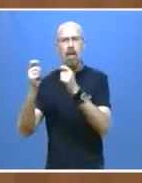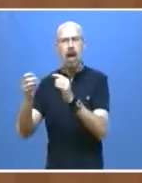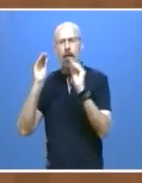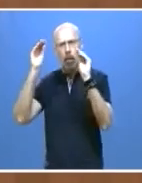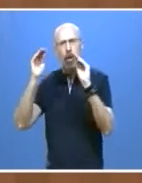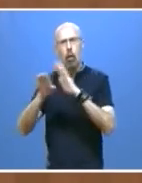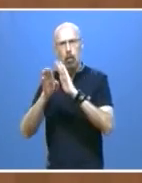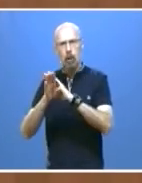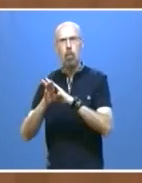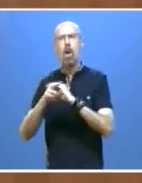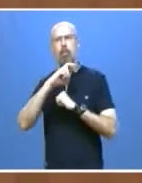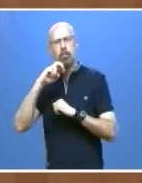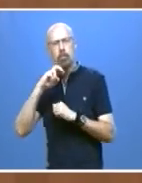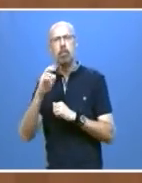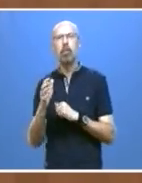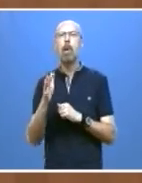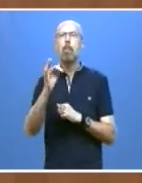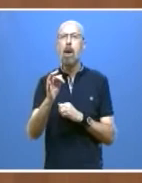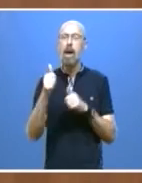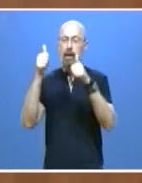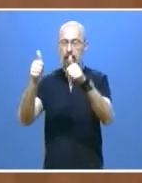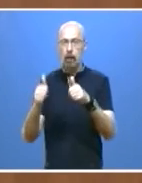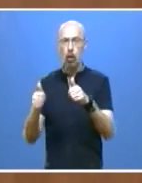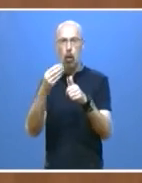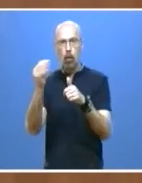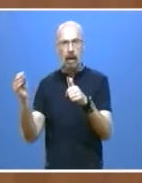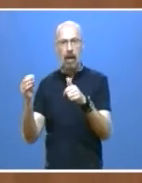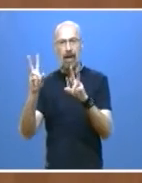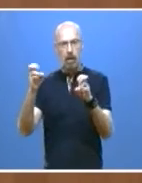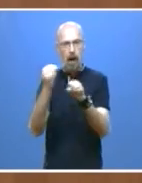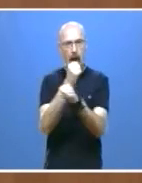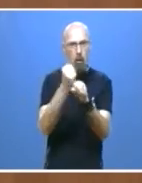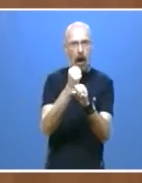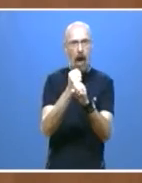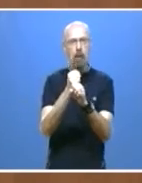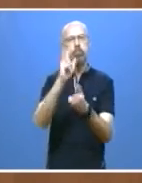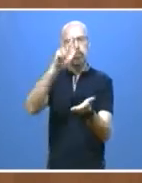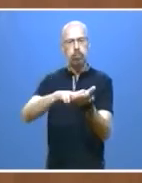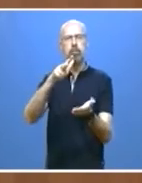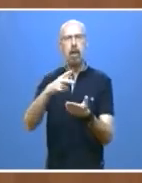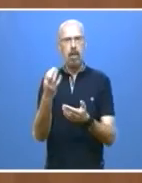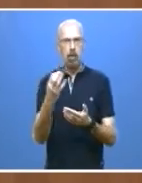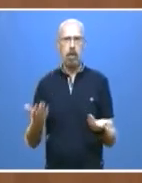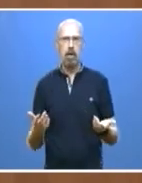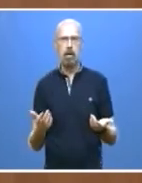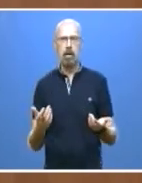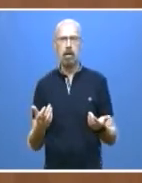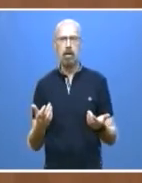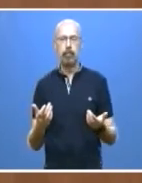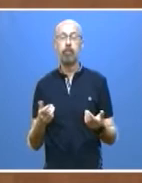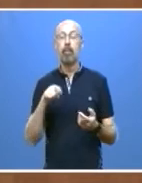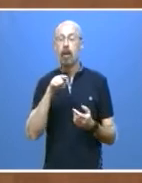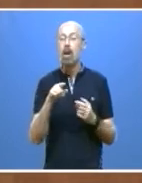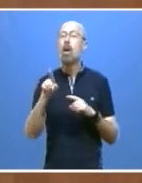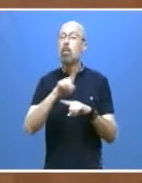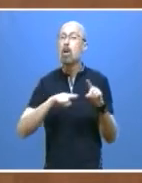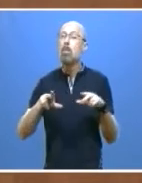titulaciones juveniles se homologuen en el ámbito laboral. Y no quiero olvidarme de esa lacra que tiene la sociedad